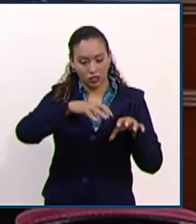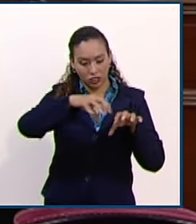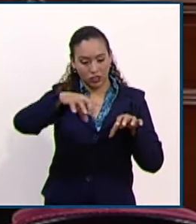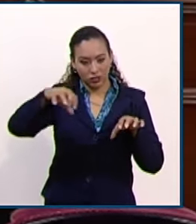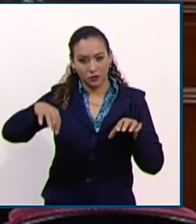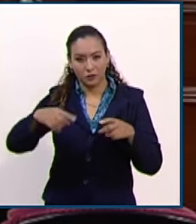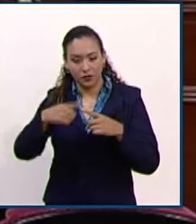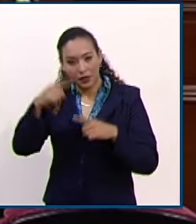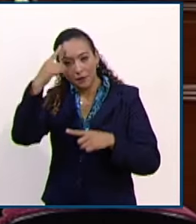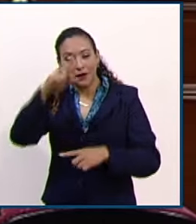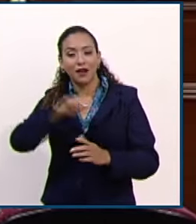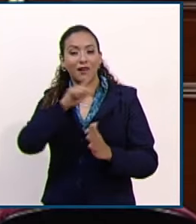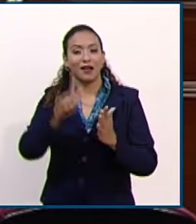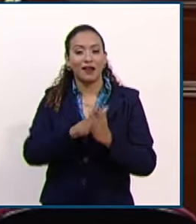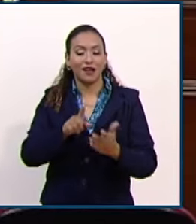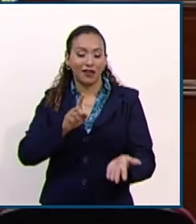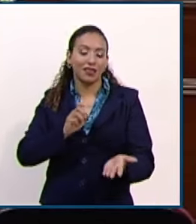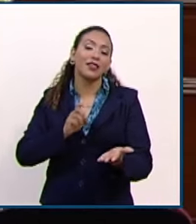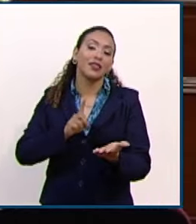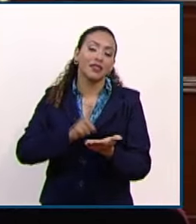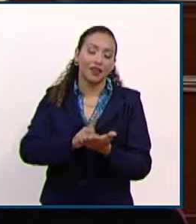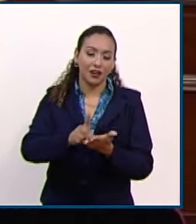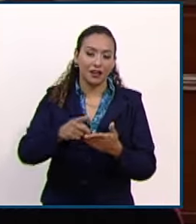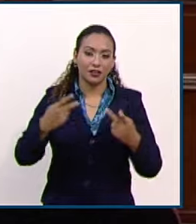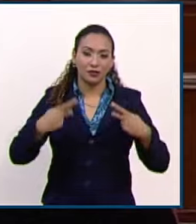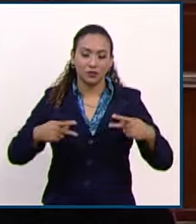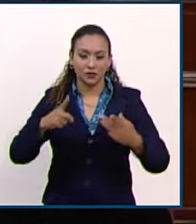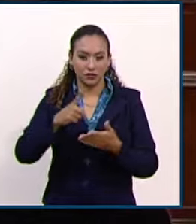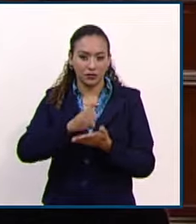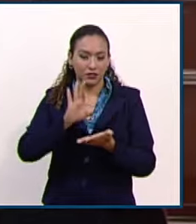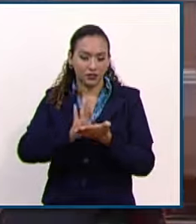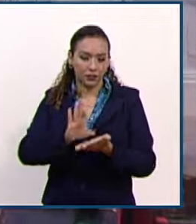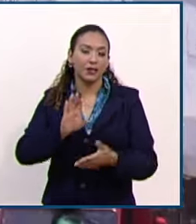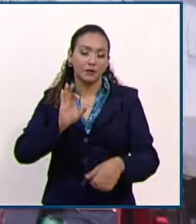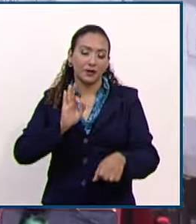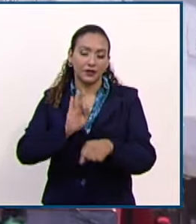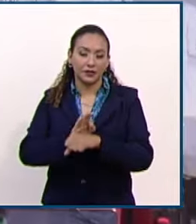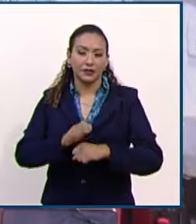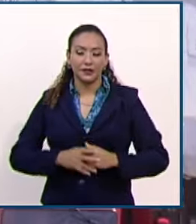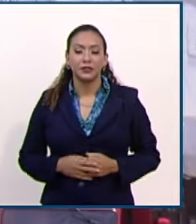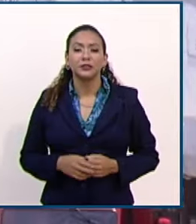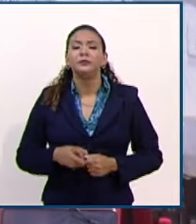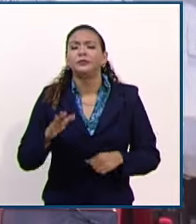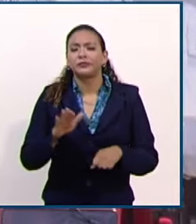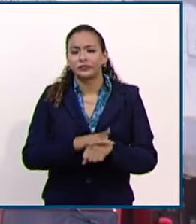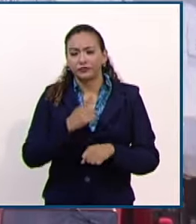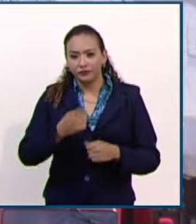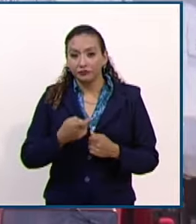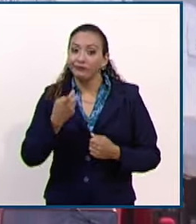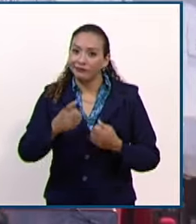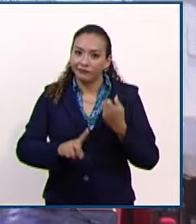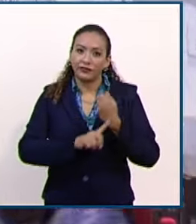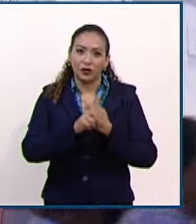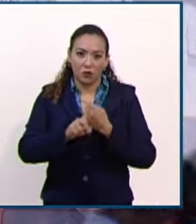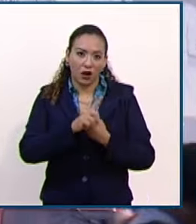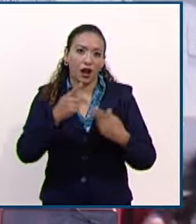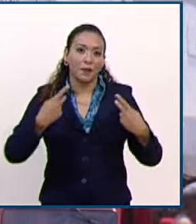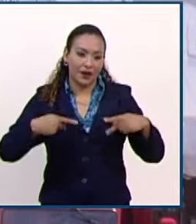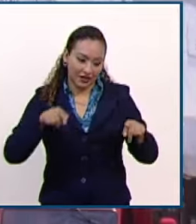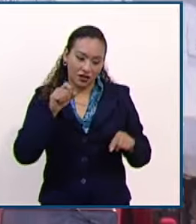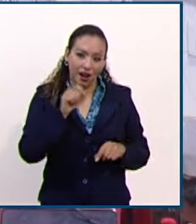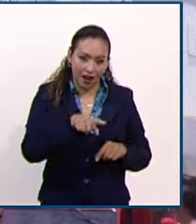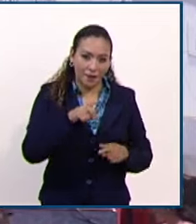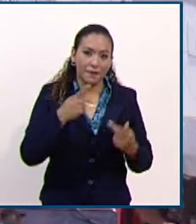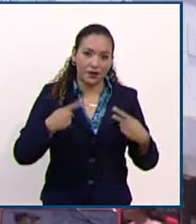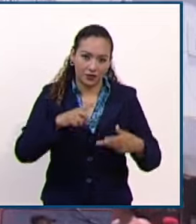Ley para la Protección de los Derechos de las Personas con Discapacidad. Lo anterior porque afectaban directamente los intereses de estas personas